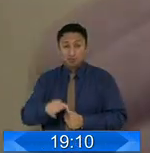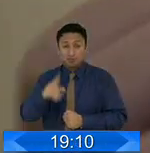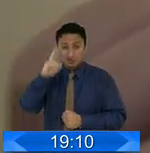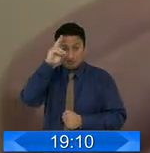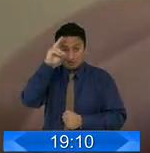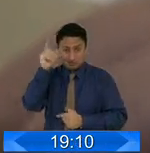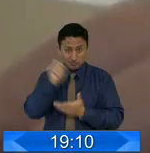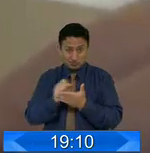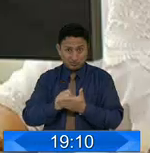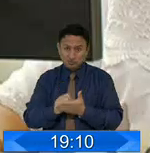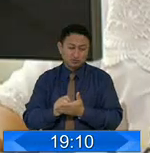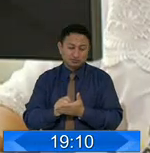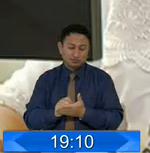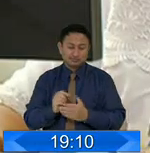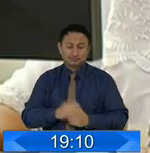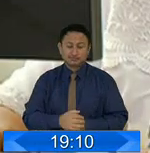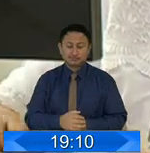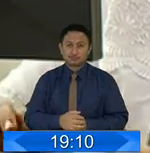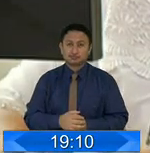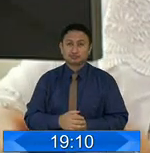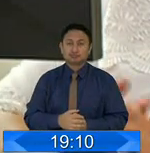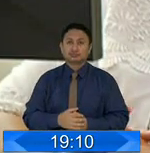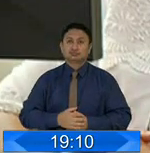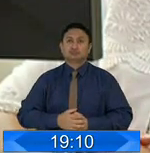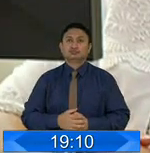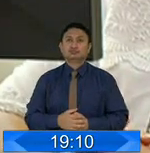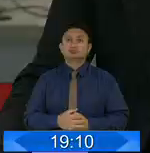en la emisión de carnets. Informó Javier Rosero.